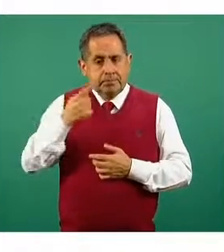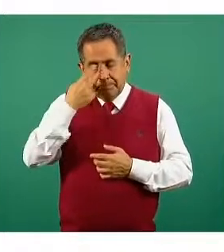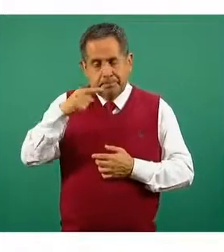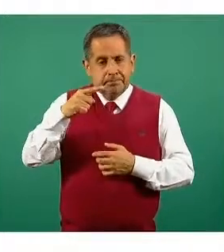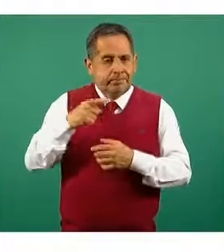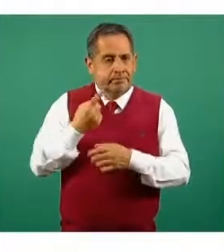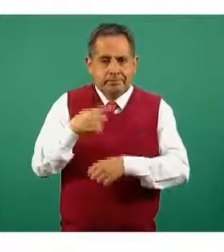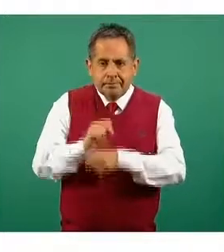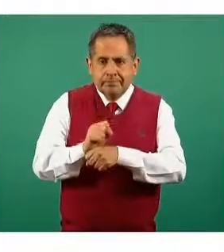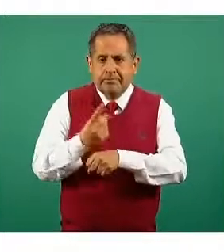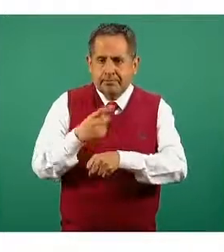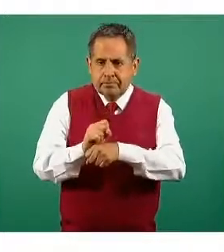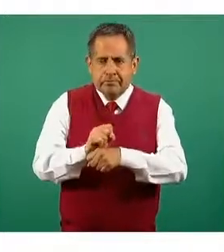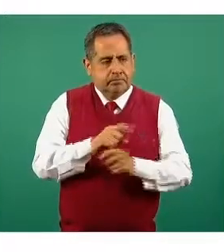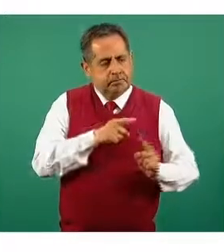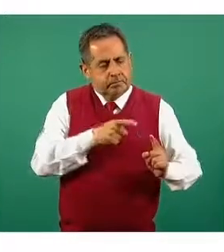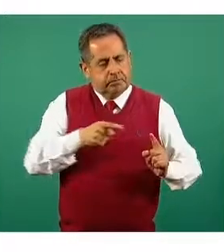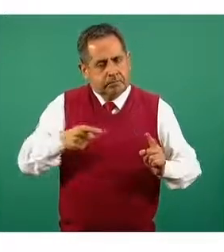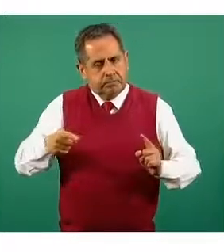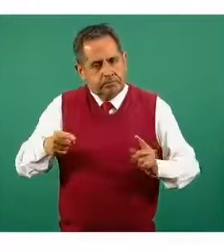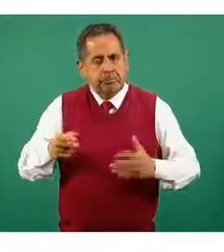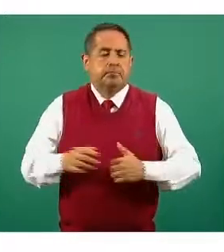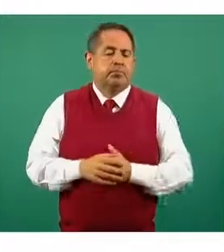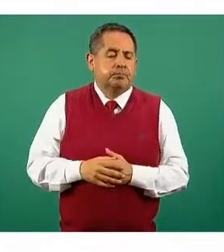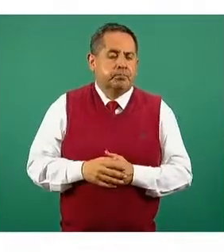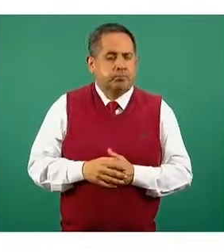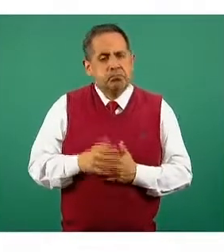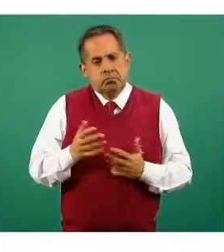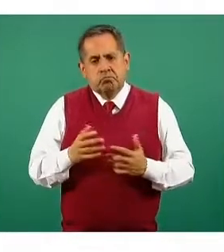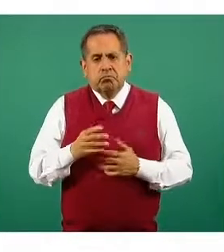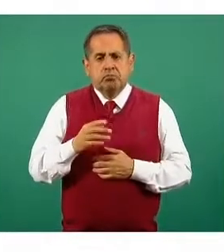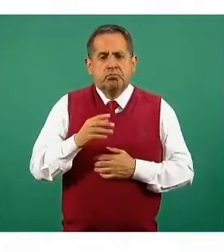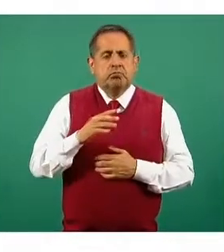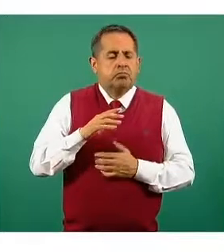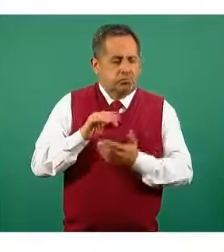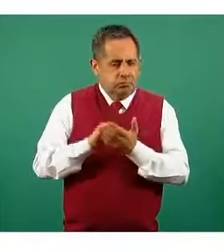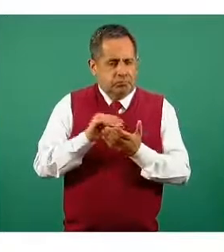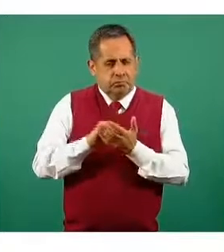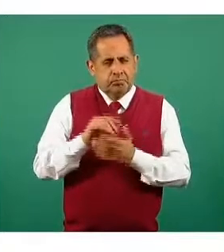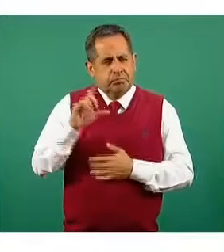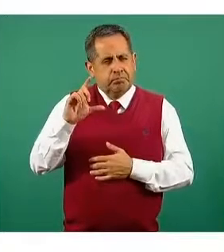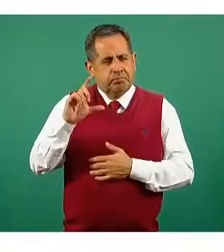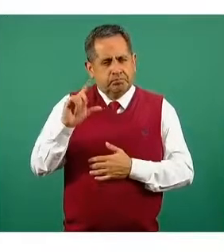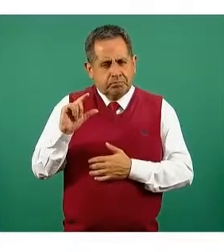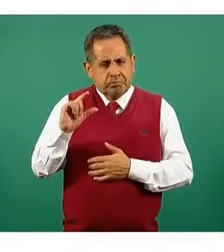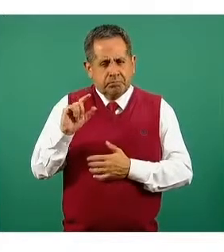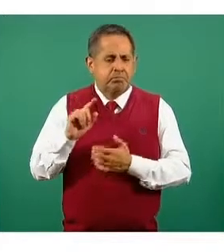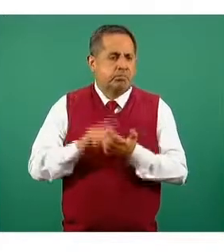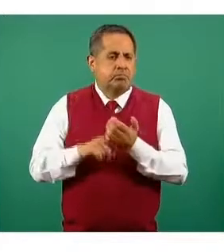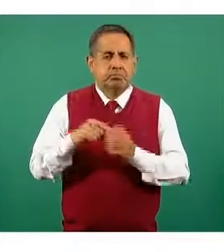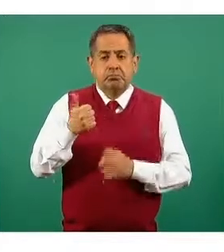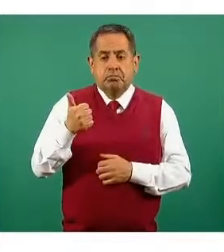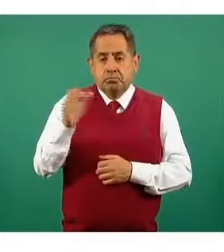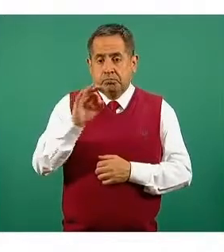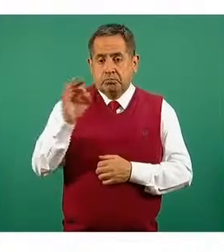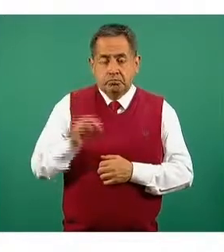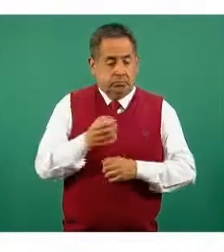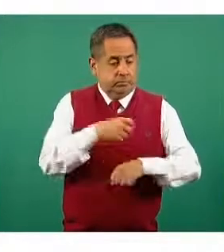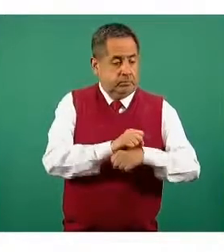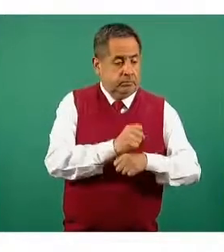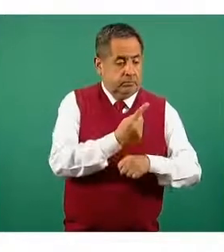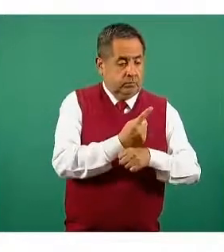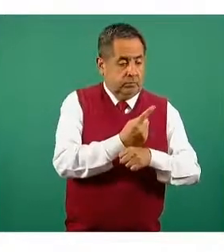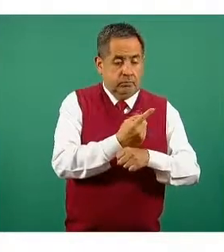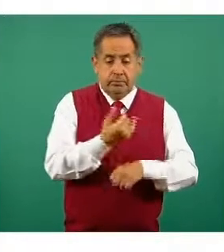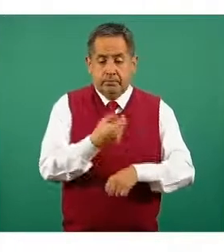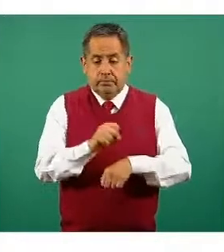epidemiológica. Continuamos todavía, aunque con un ligero, pero descenso de menos seis por ciento entre la semana uno y la